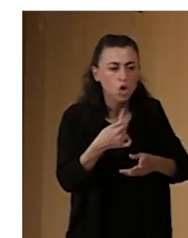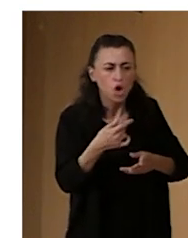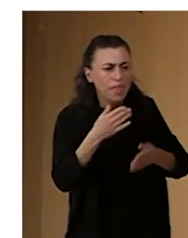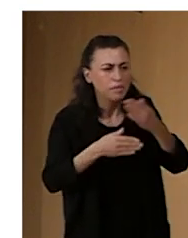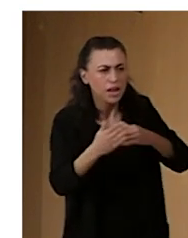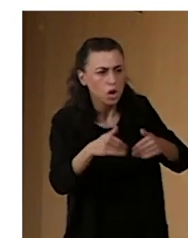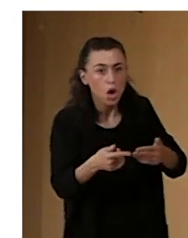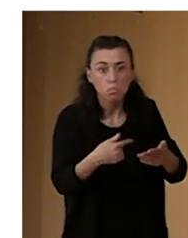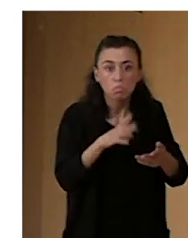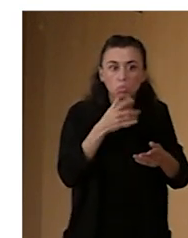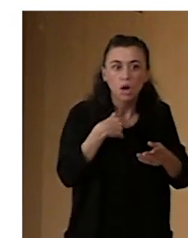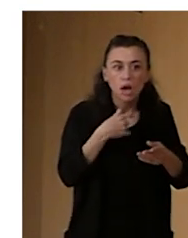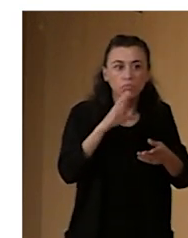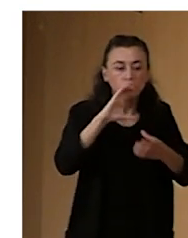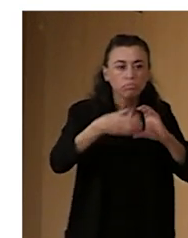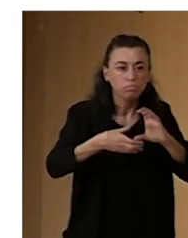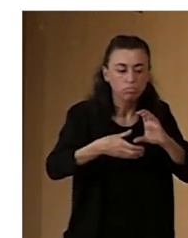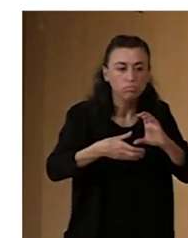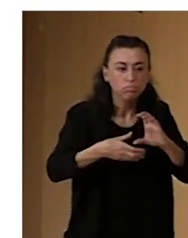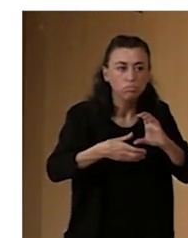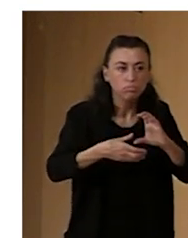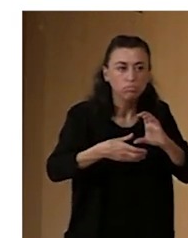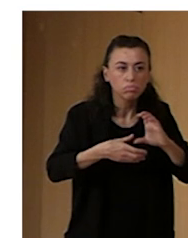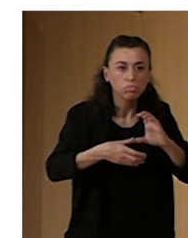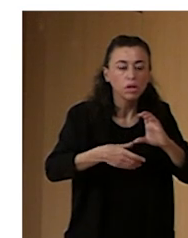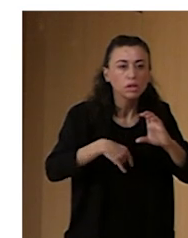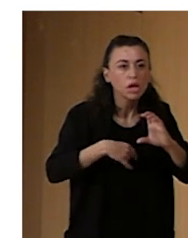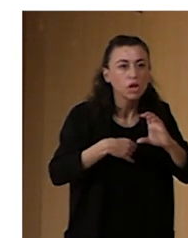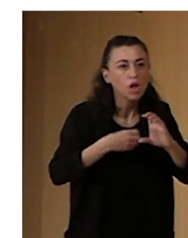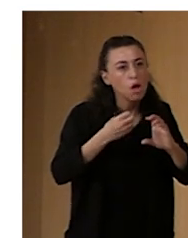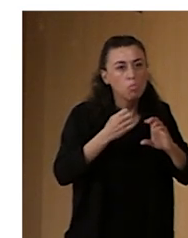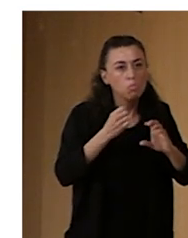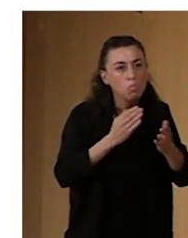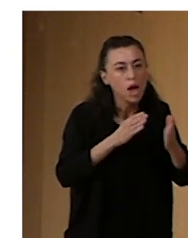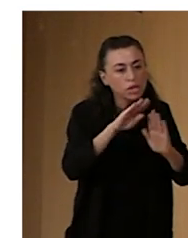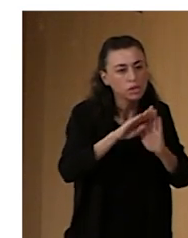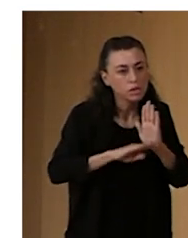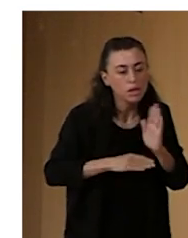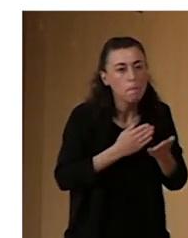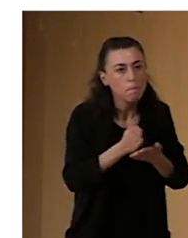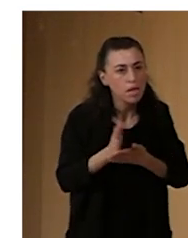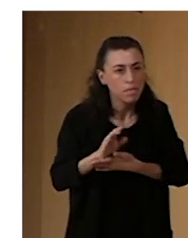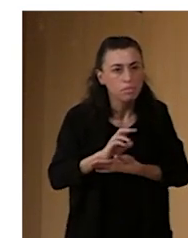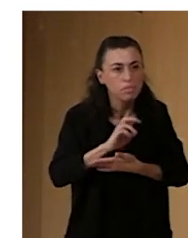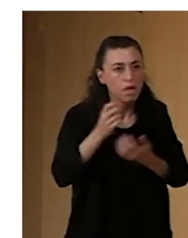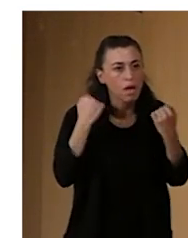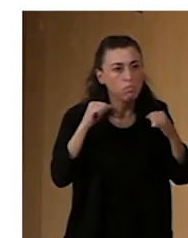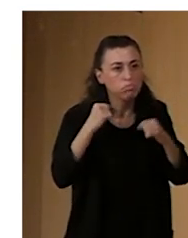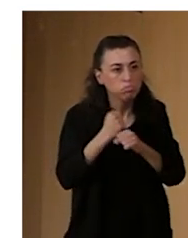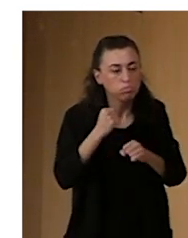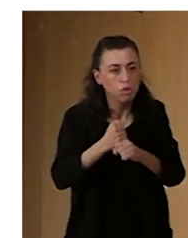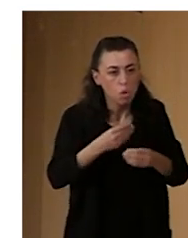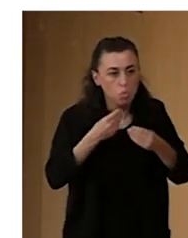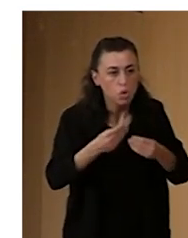que evitarlo. O sea, como veis, las primeras medidas y buenas prácticas es trabajar mucho esa coordinación interna.